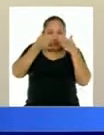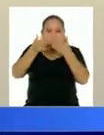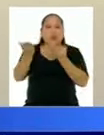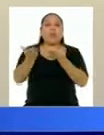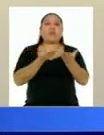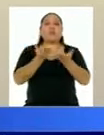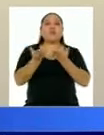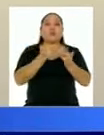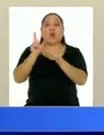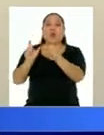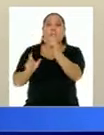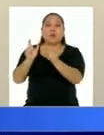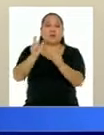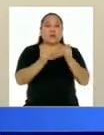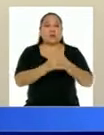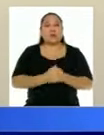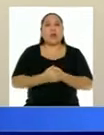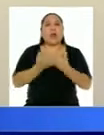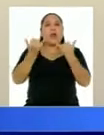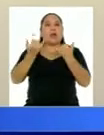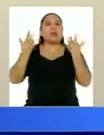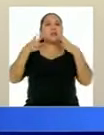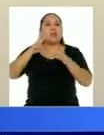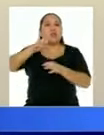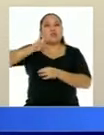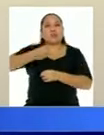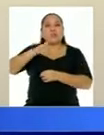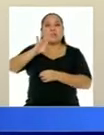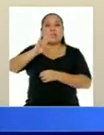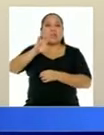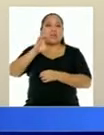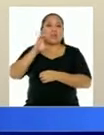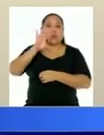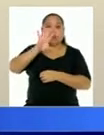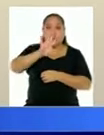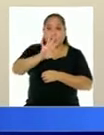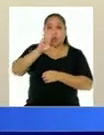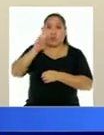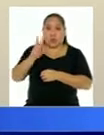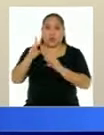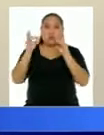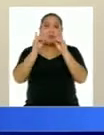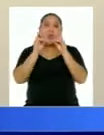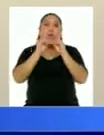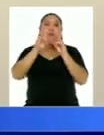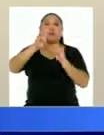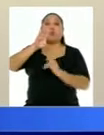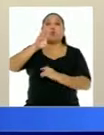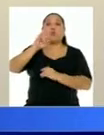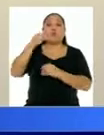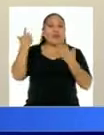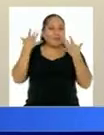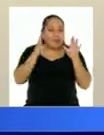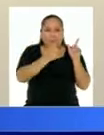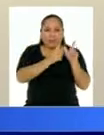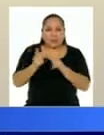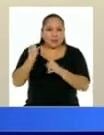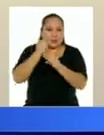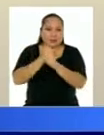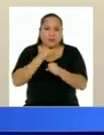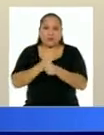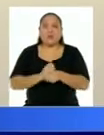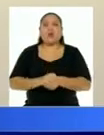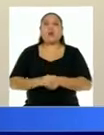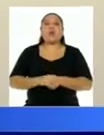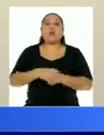Actualmente ya se cuenta con dos mil setecientos cincuenta y dos camas UCI en operación y el